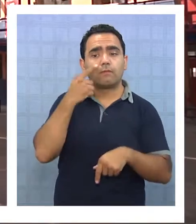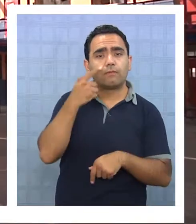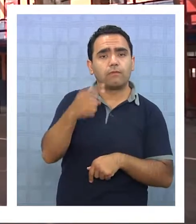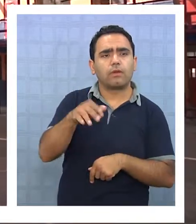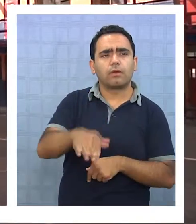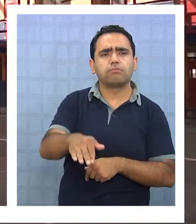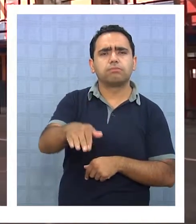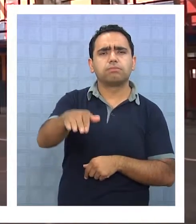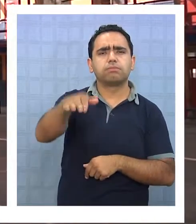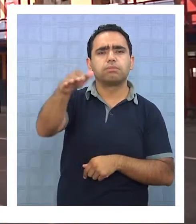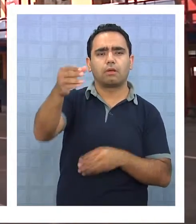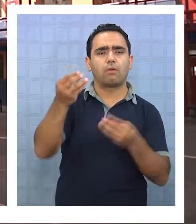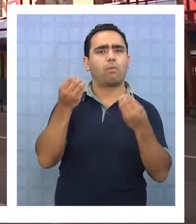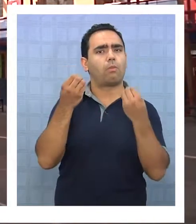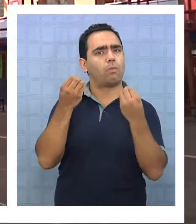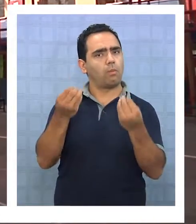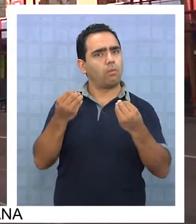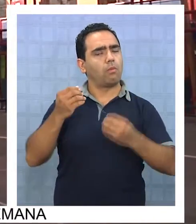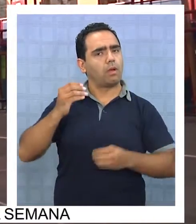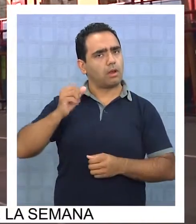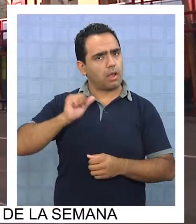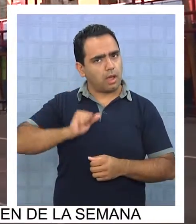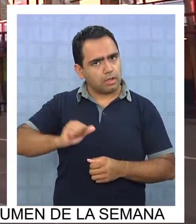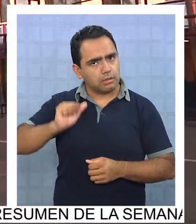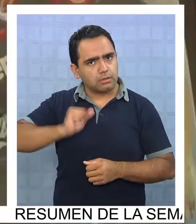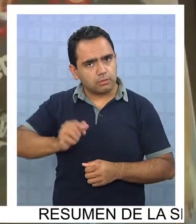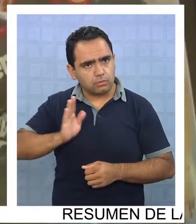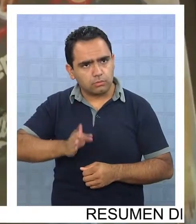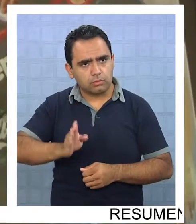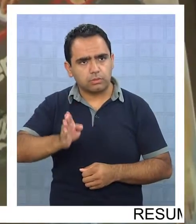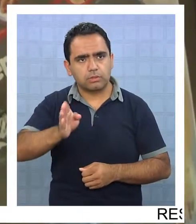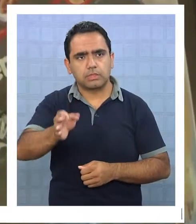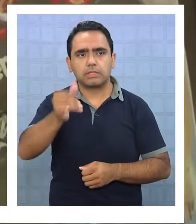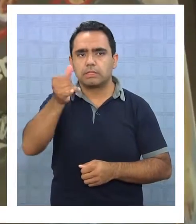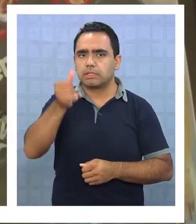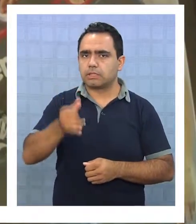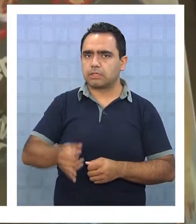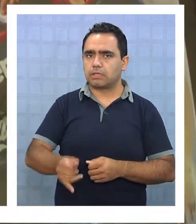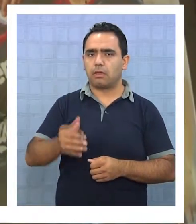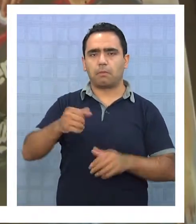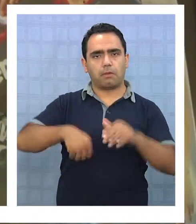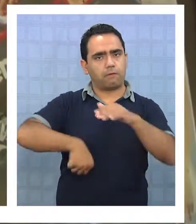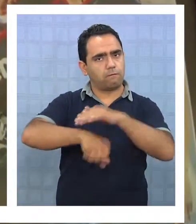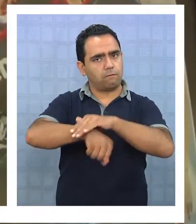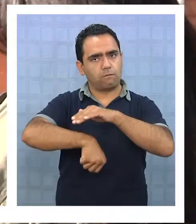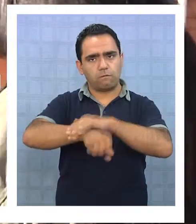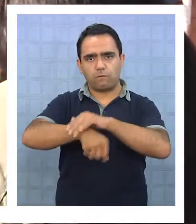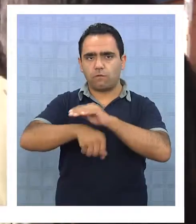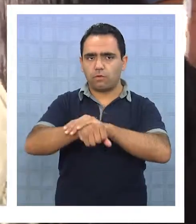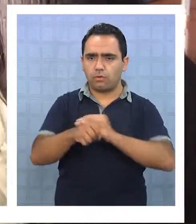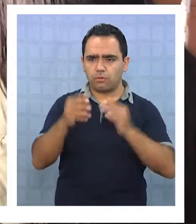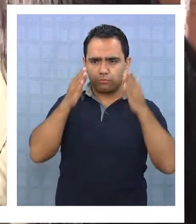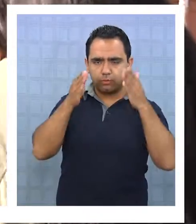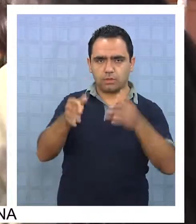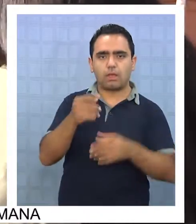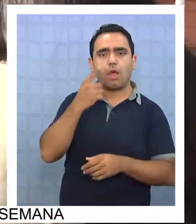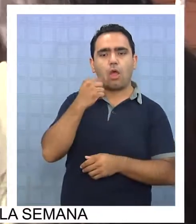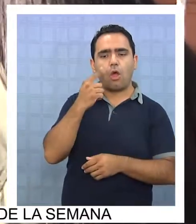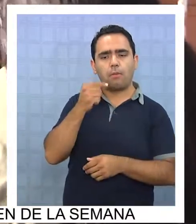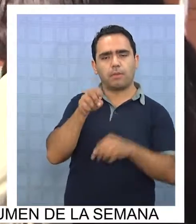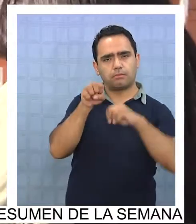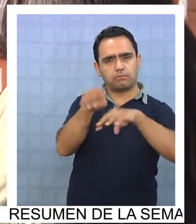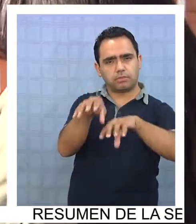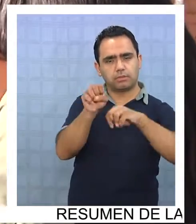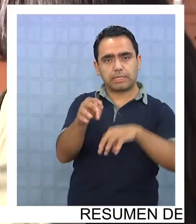de buena conducta y como un niño con cualidades innatas para el fútbol, lo describe Juan quien lo dirigió con 14